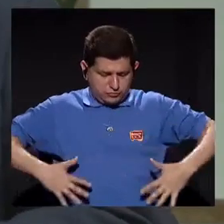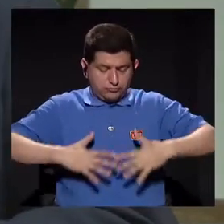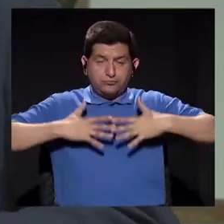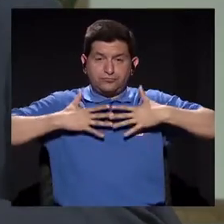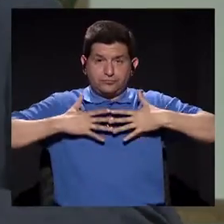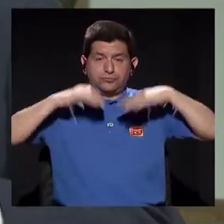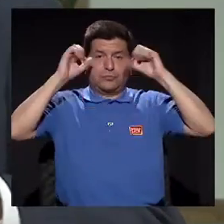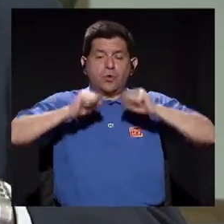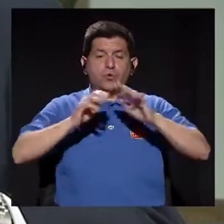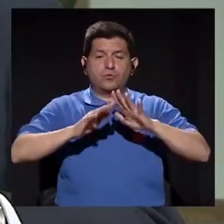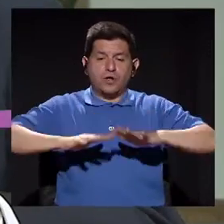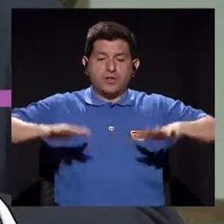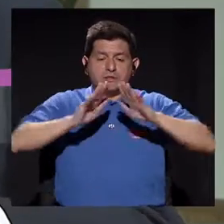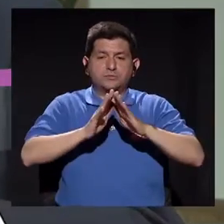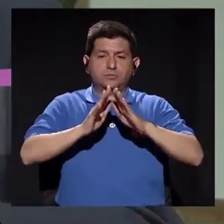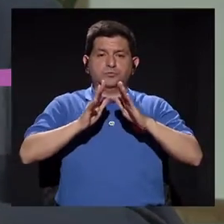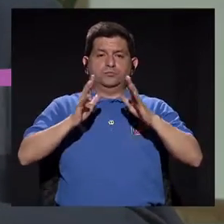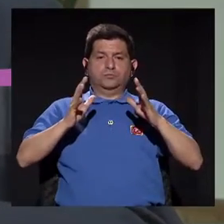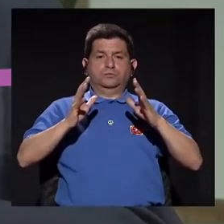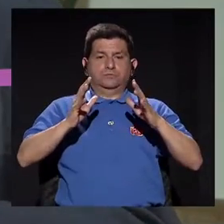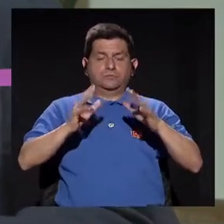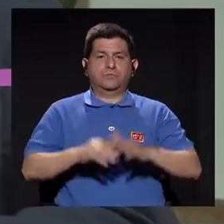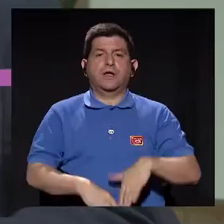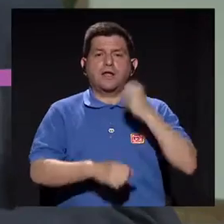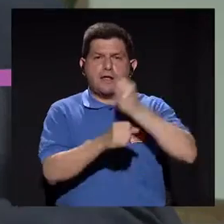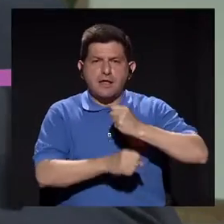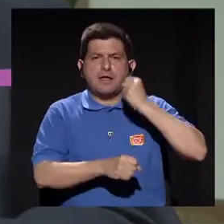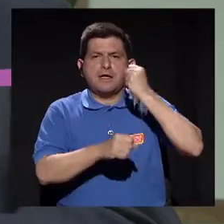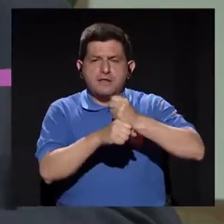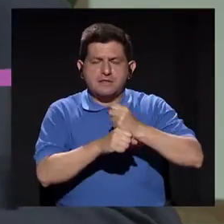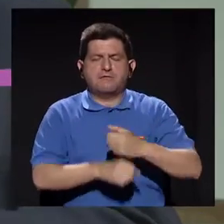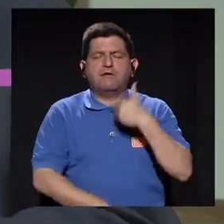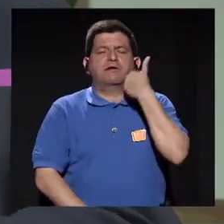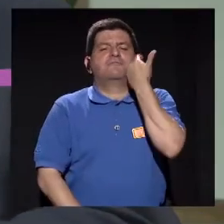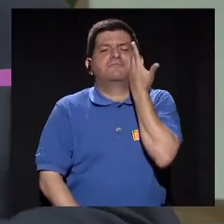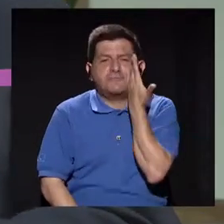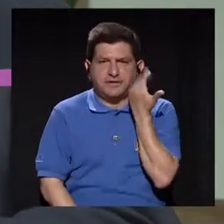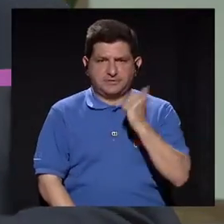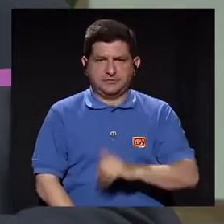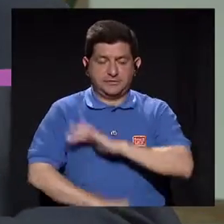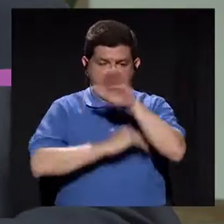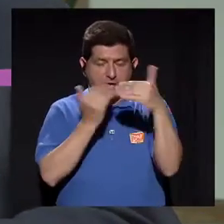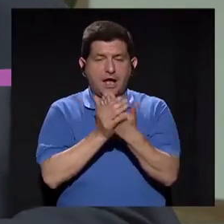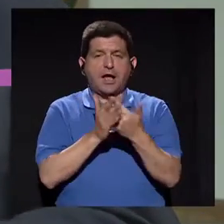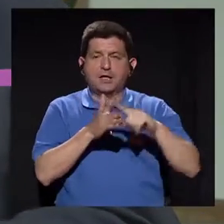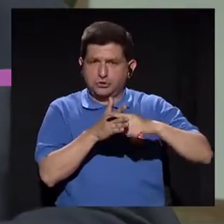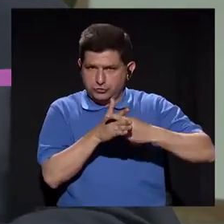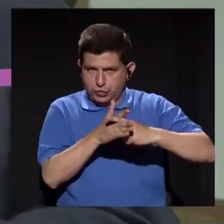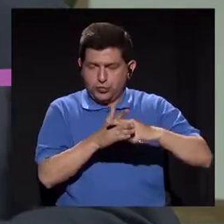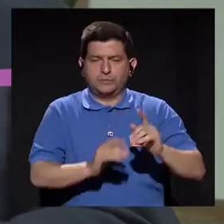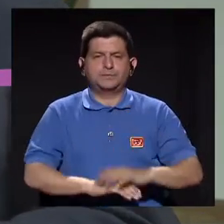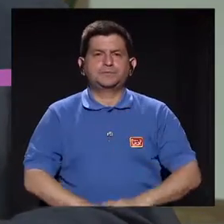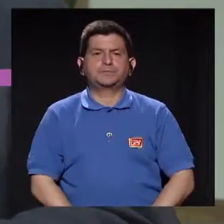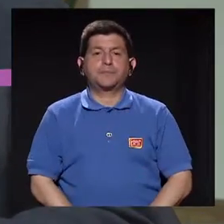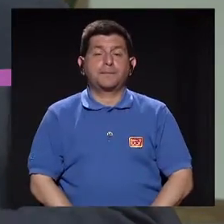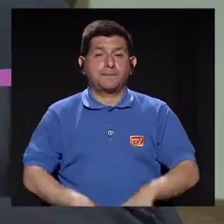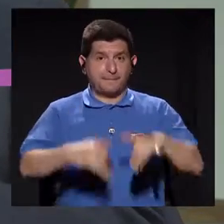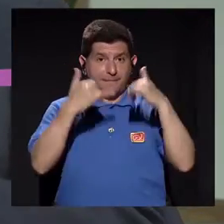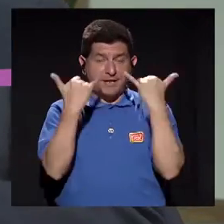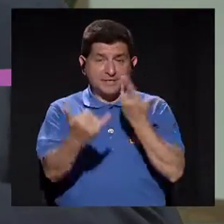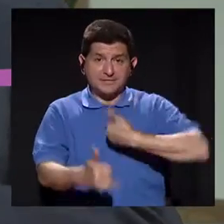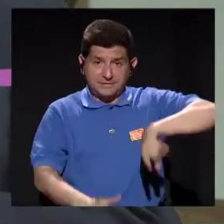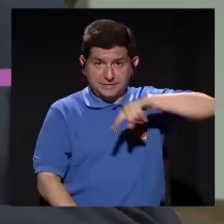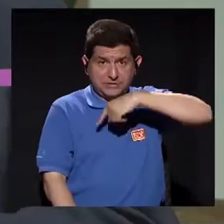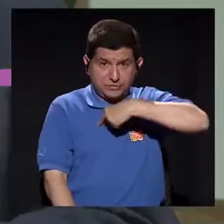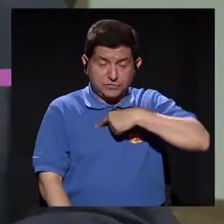peritoneal para hacer un espacio, por ejemplo, y permitir trabajar fácilmente a todo este instrumento. Entonces, una